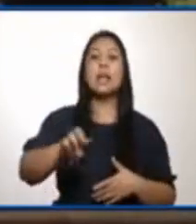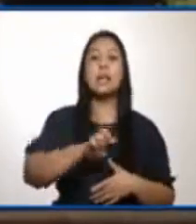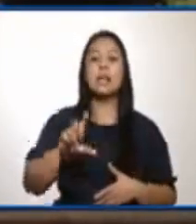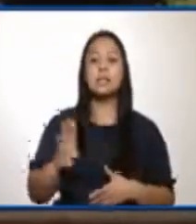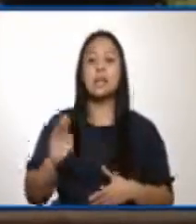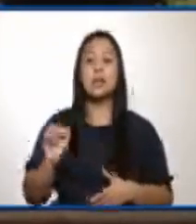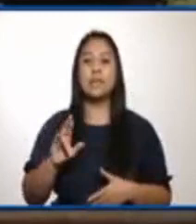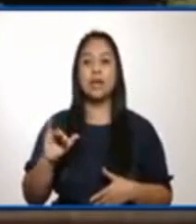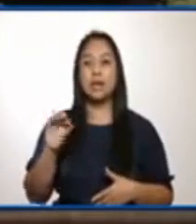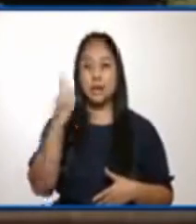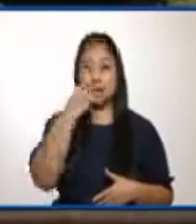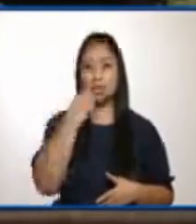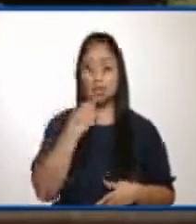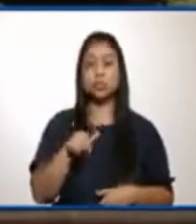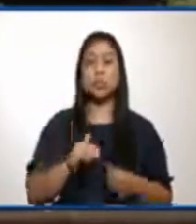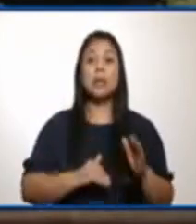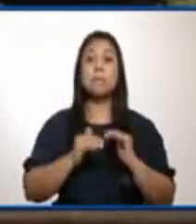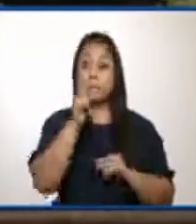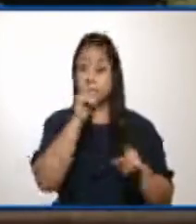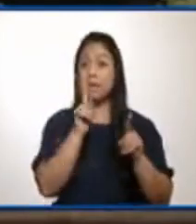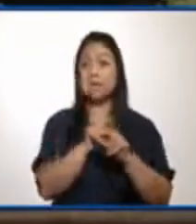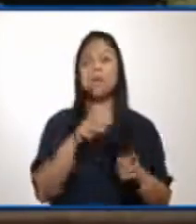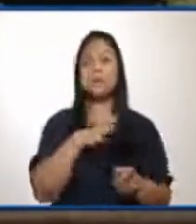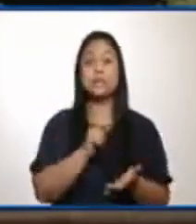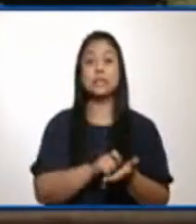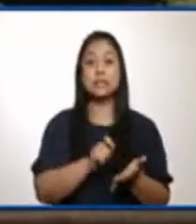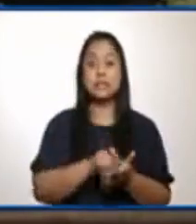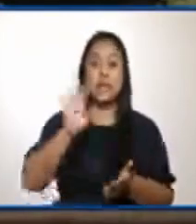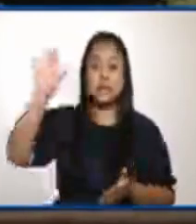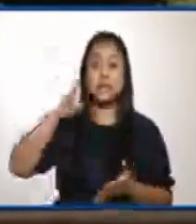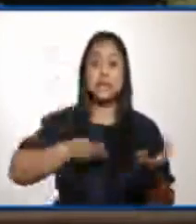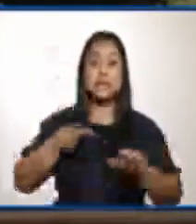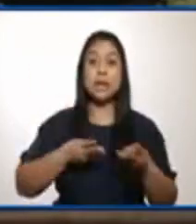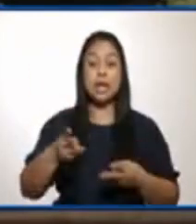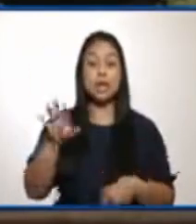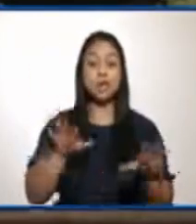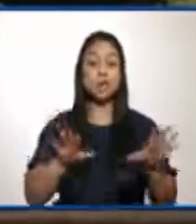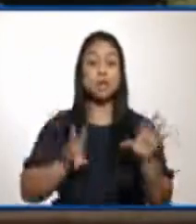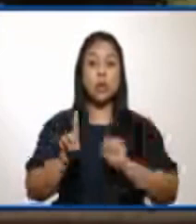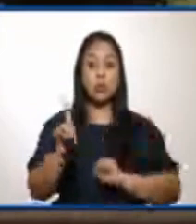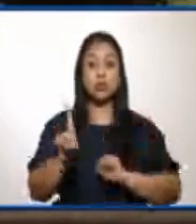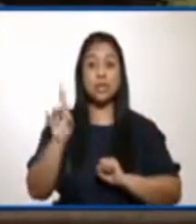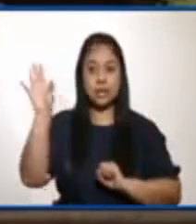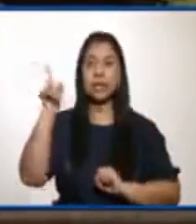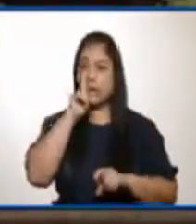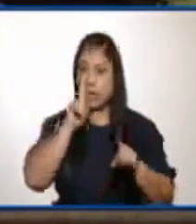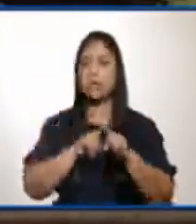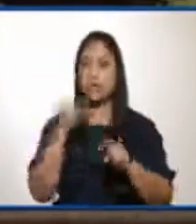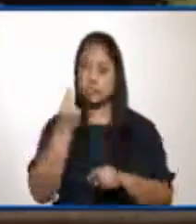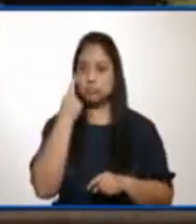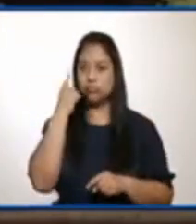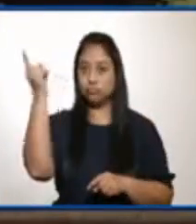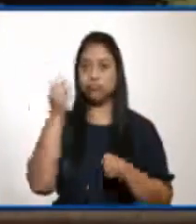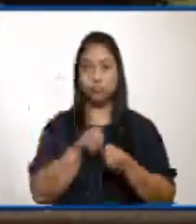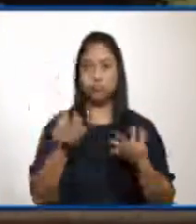el lugar donde más seguimos haciendo pruebas es en el mercado del guarda, con una positividad también importante. Y así también